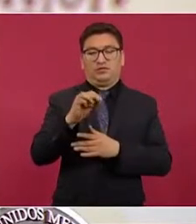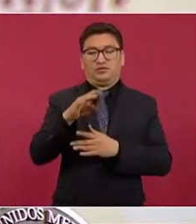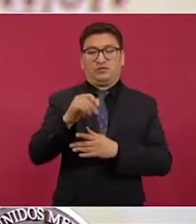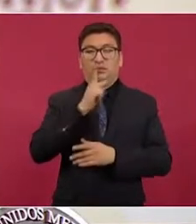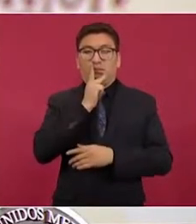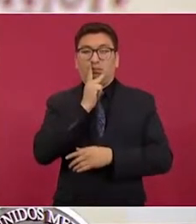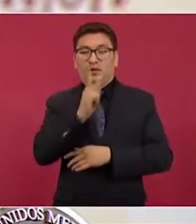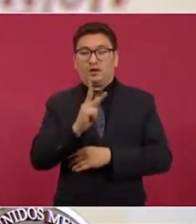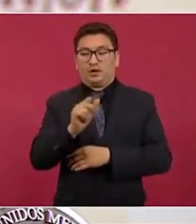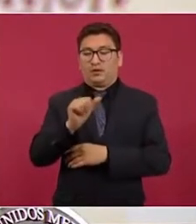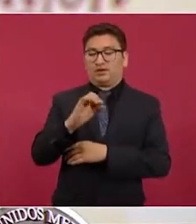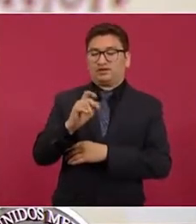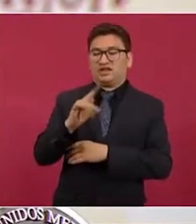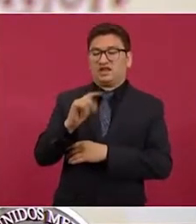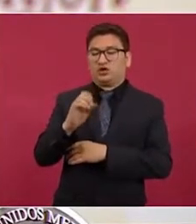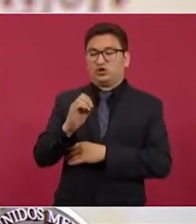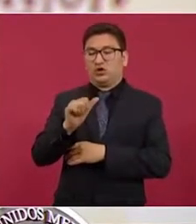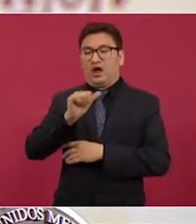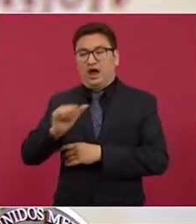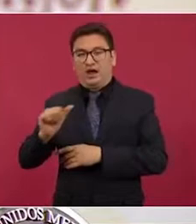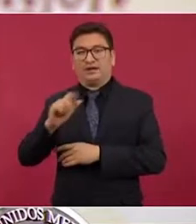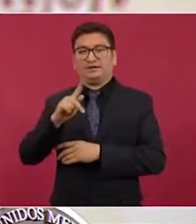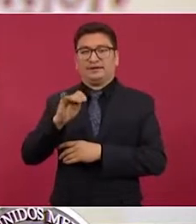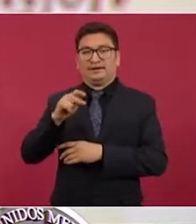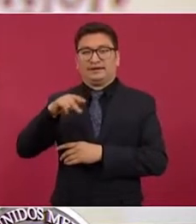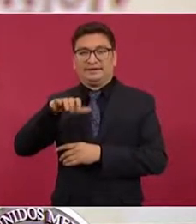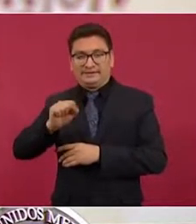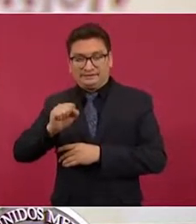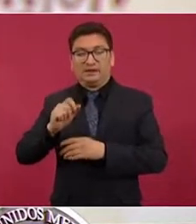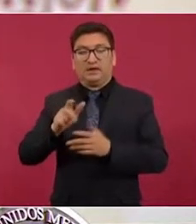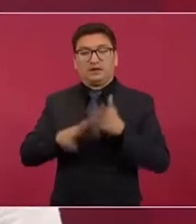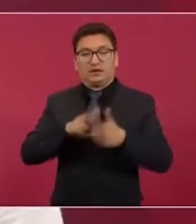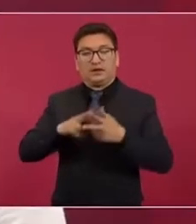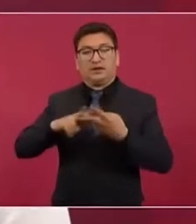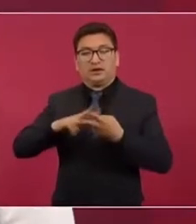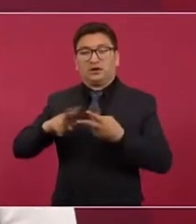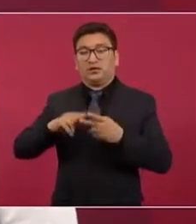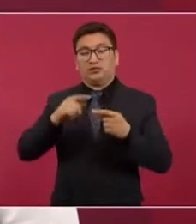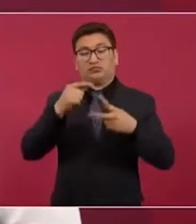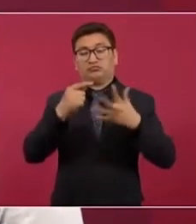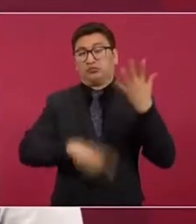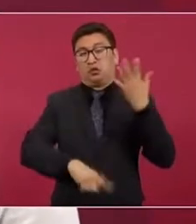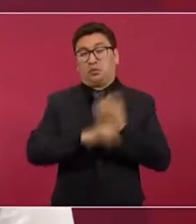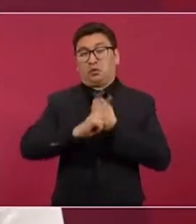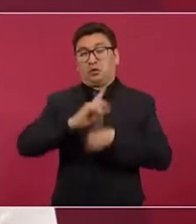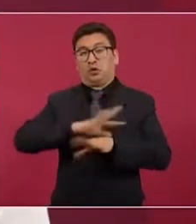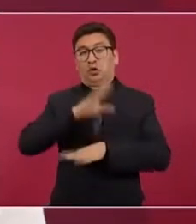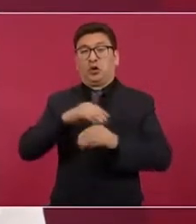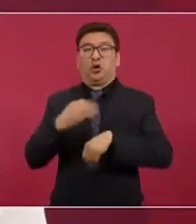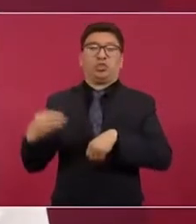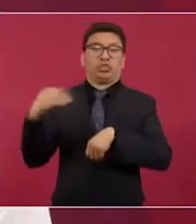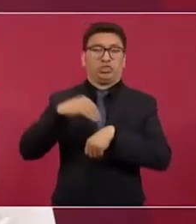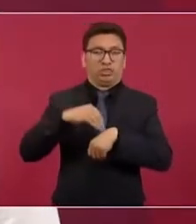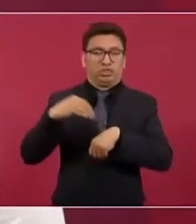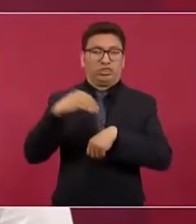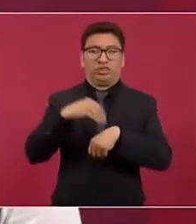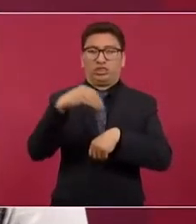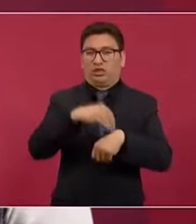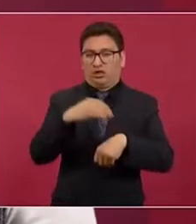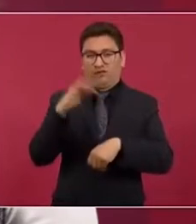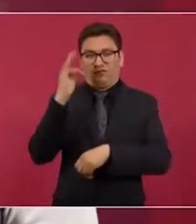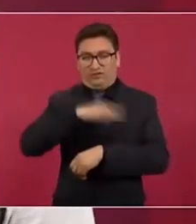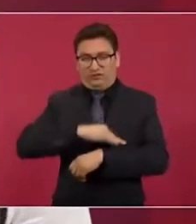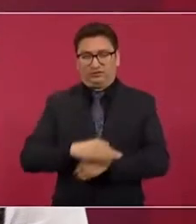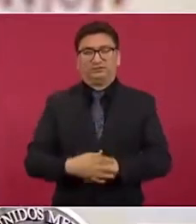asalto a trenes y le suma todos los incidentes, es decir, falsea el informe.